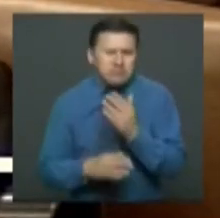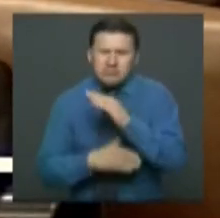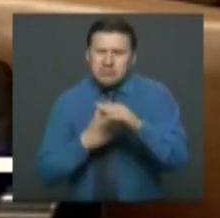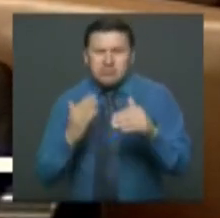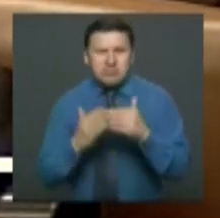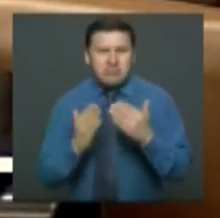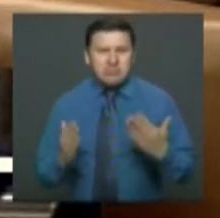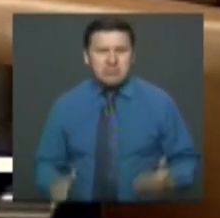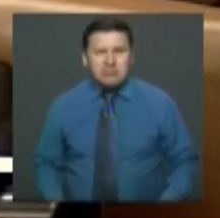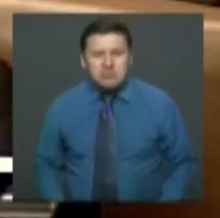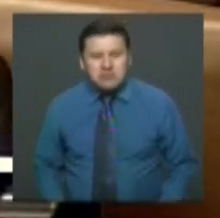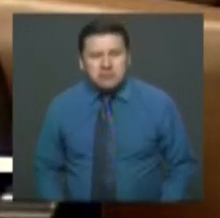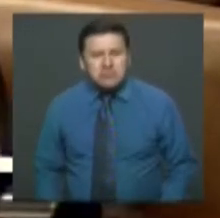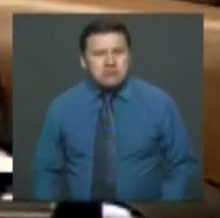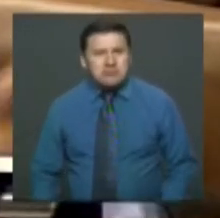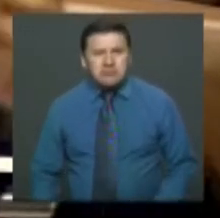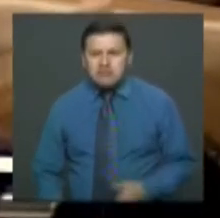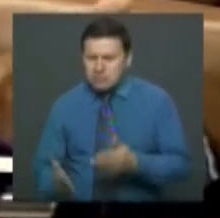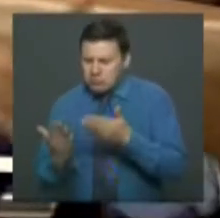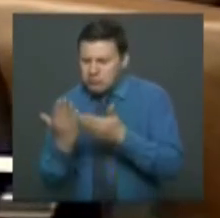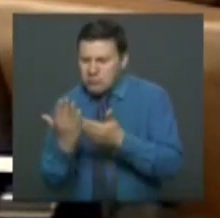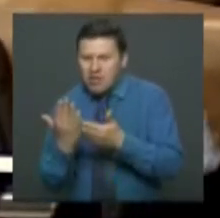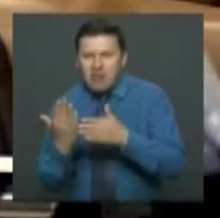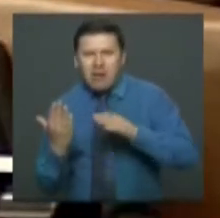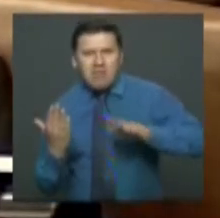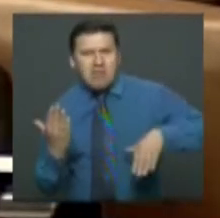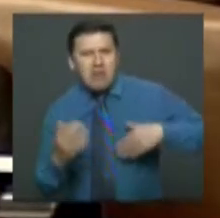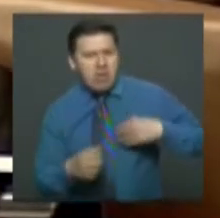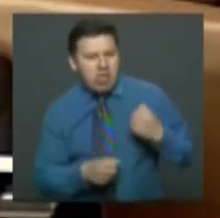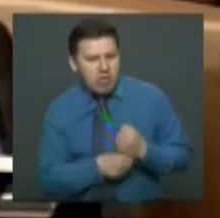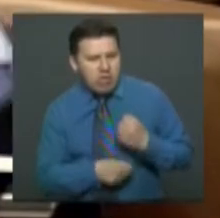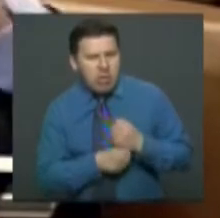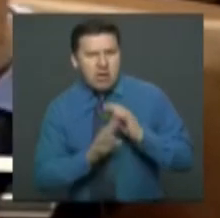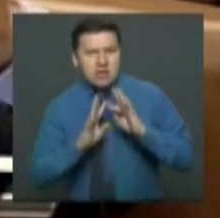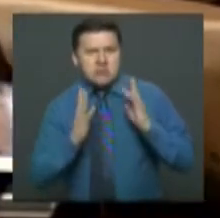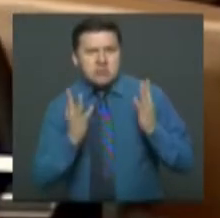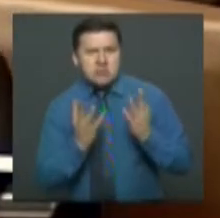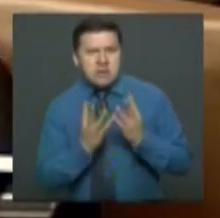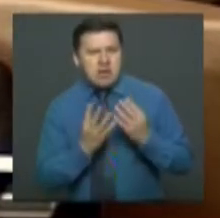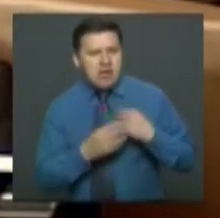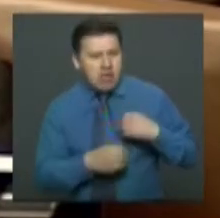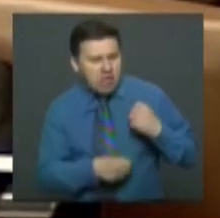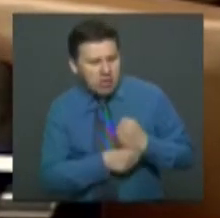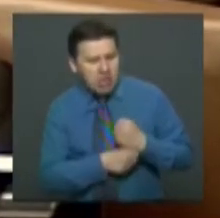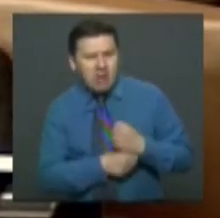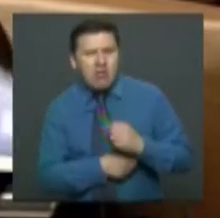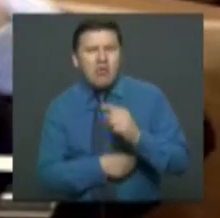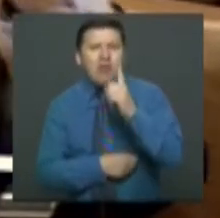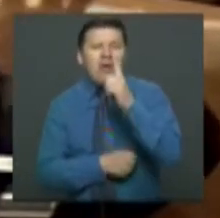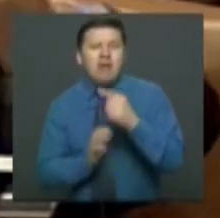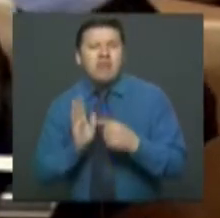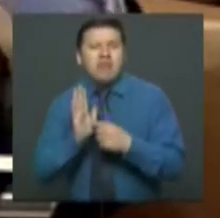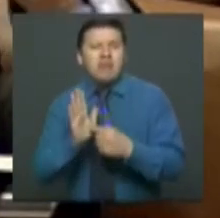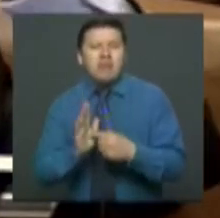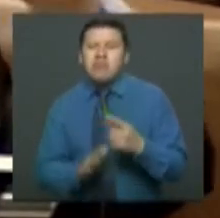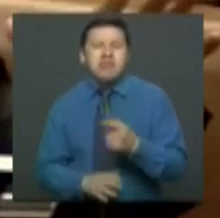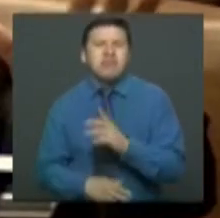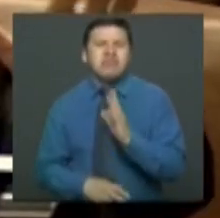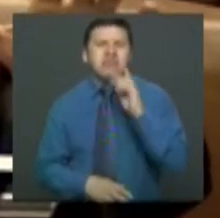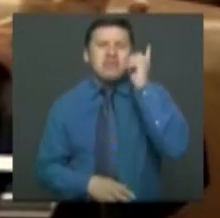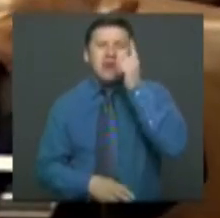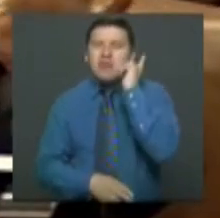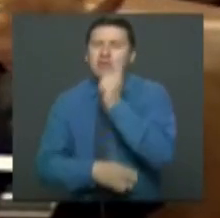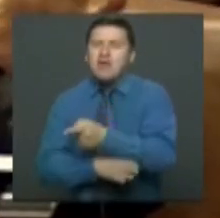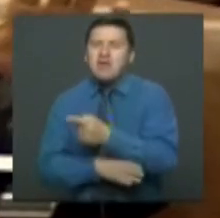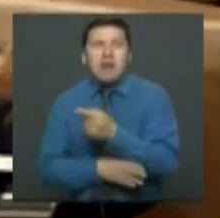debulgieron todo esto y dejaron atrás ese trabajo que el Senado hizo. Mostrándose obviamente una cosa, señor presidente, que aquí se hace lo que el gobierno